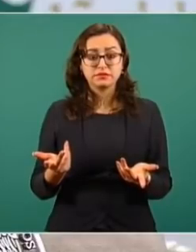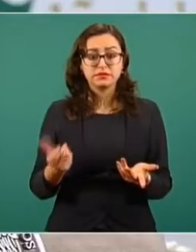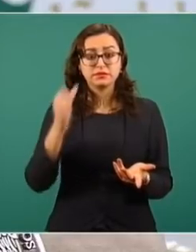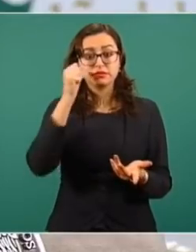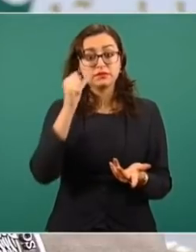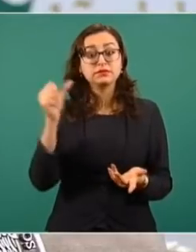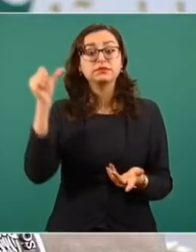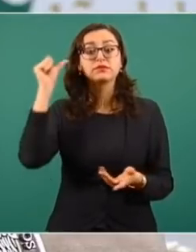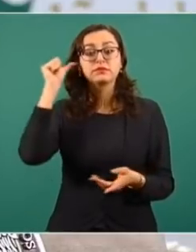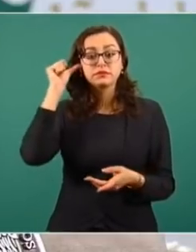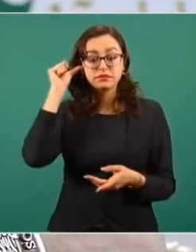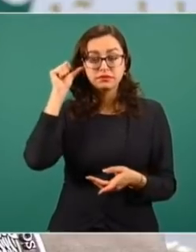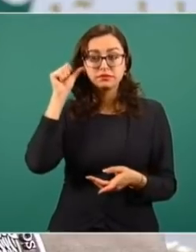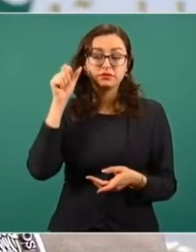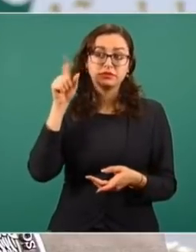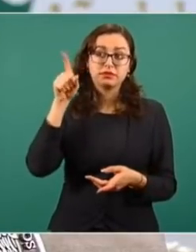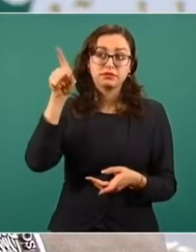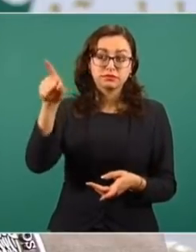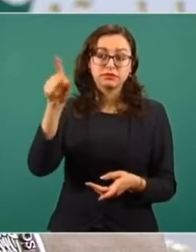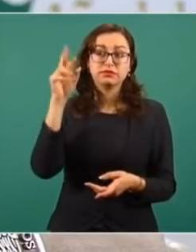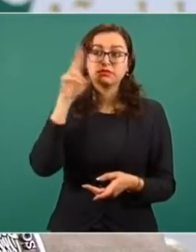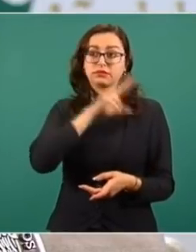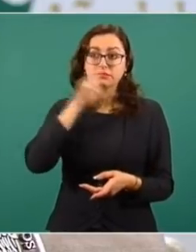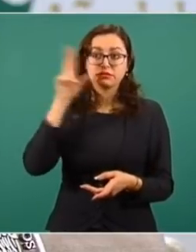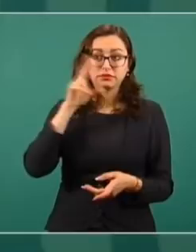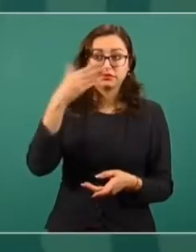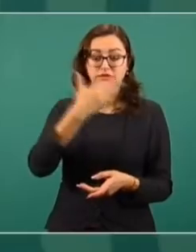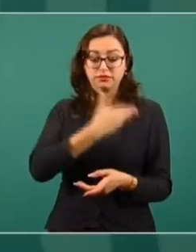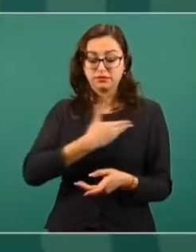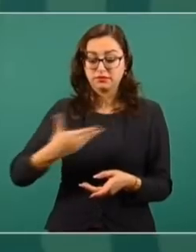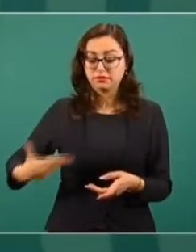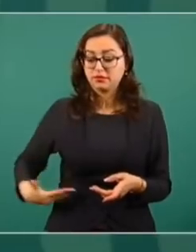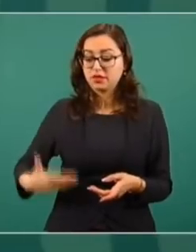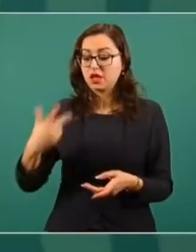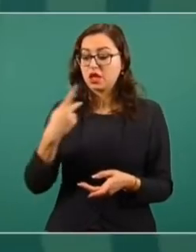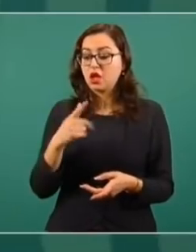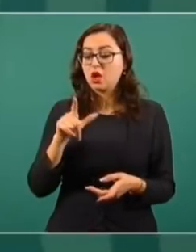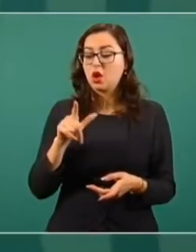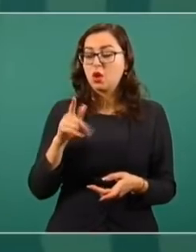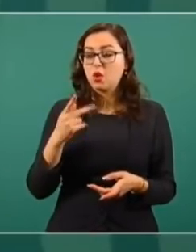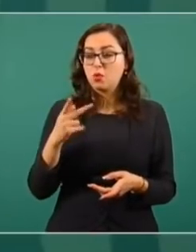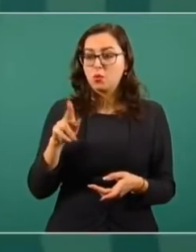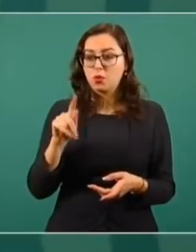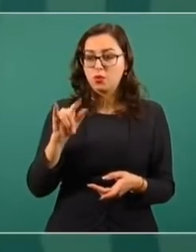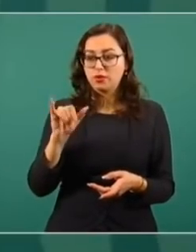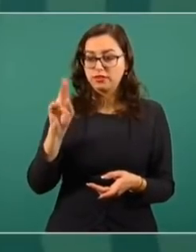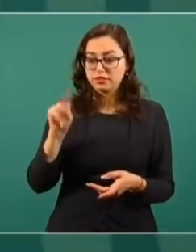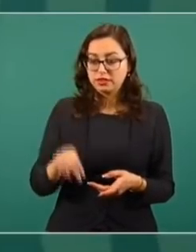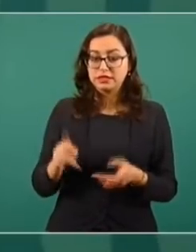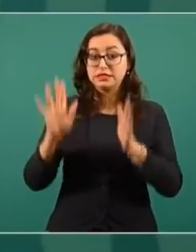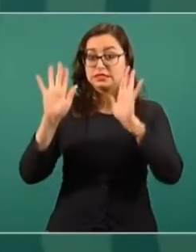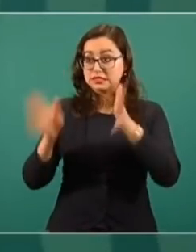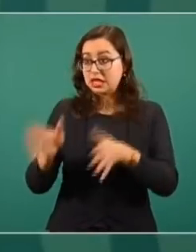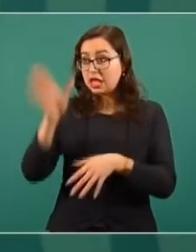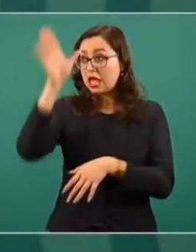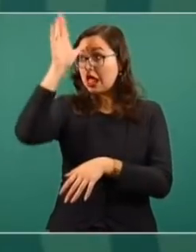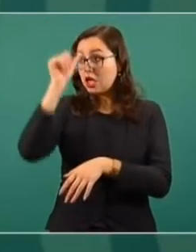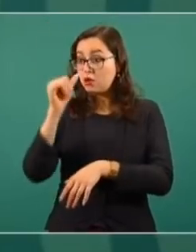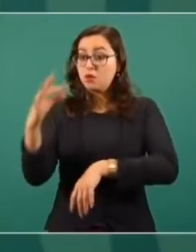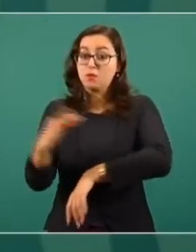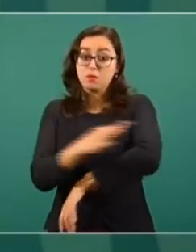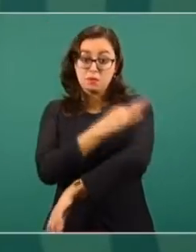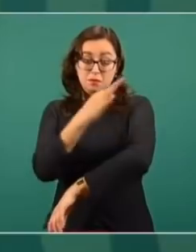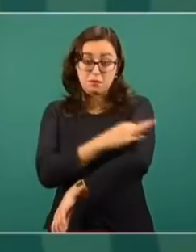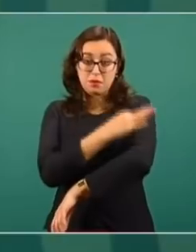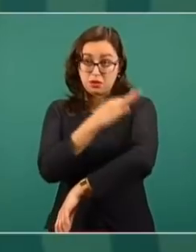con el presidente Vladimir Putin la vacuna Sputnik que vendrá a